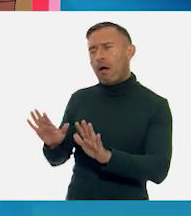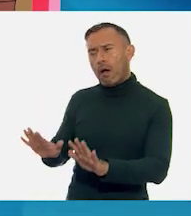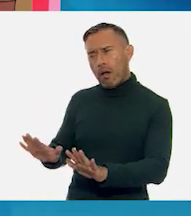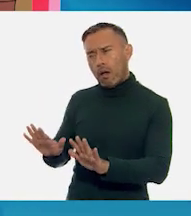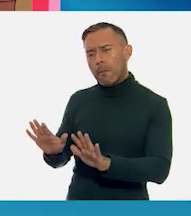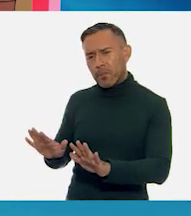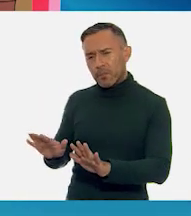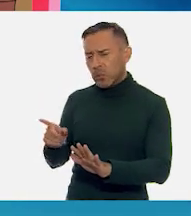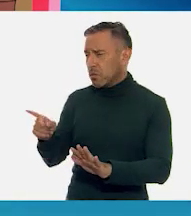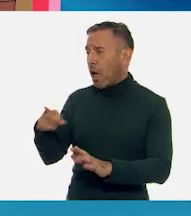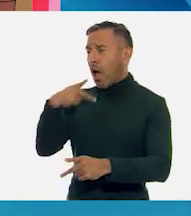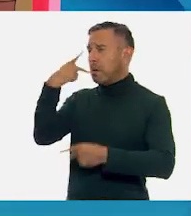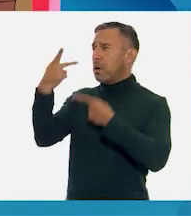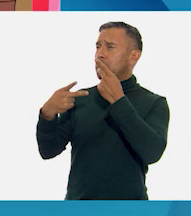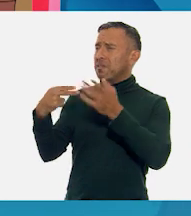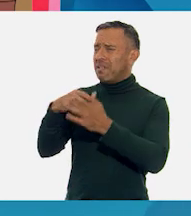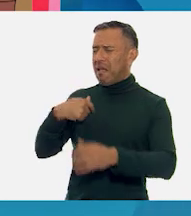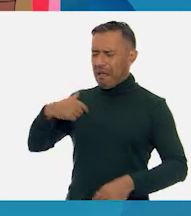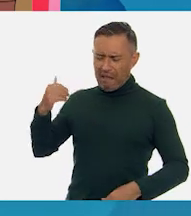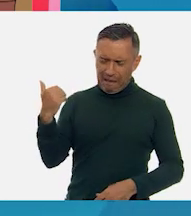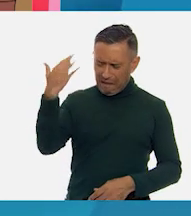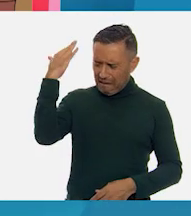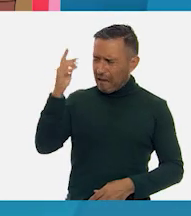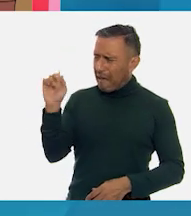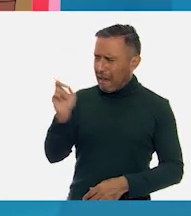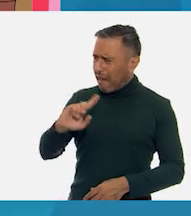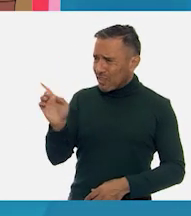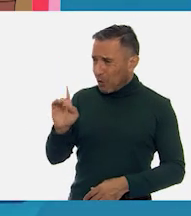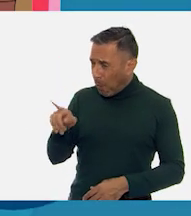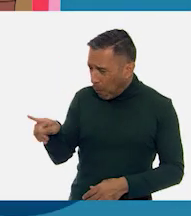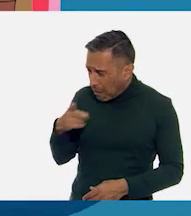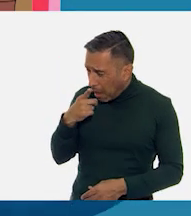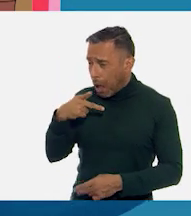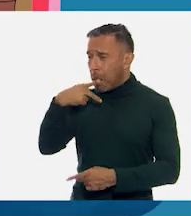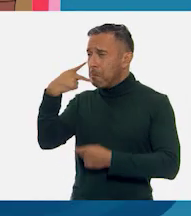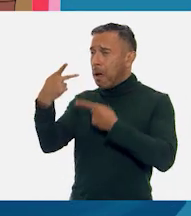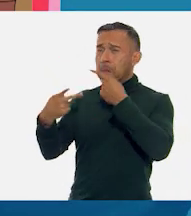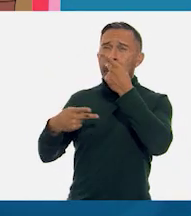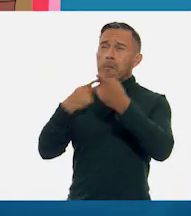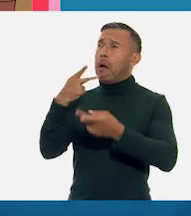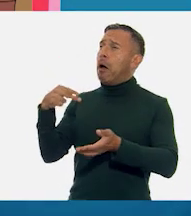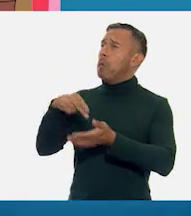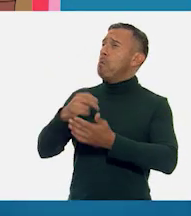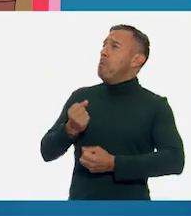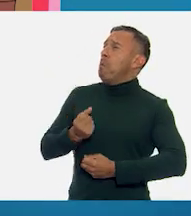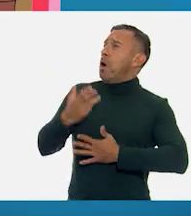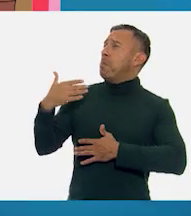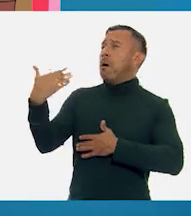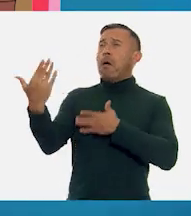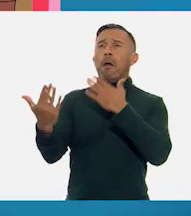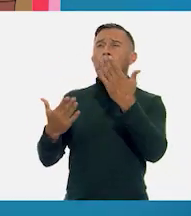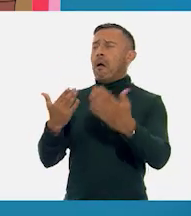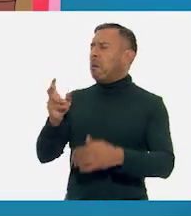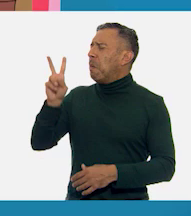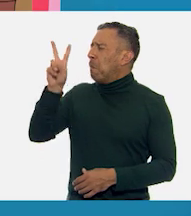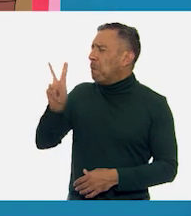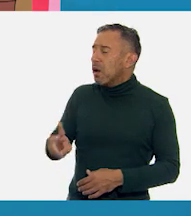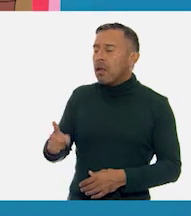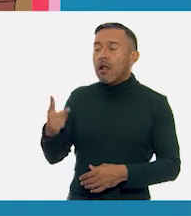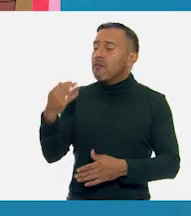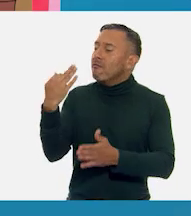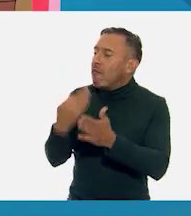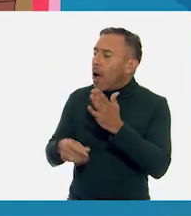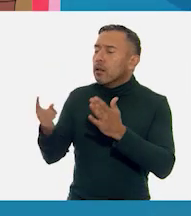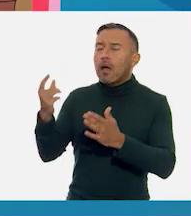¿Qué recitar ni qué, mis polainas? Eso que estás diciendo no es recitar ni tampoco una declamación. No tienes ni musicalidad ni